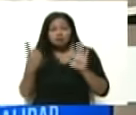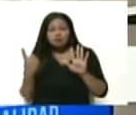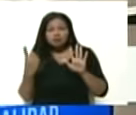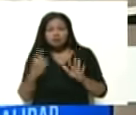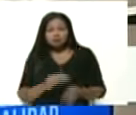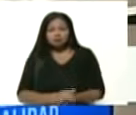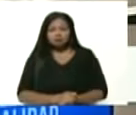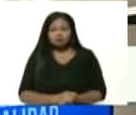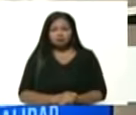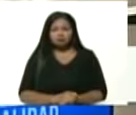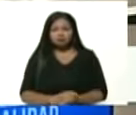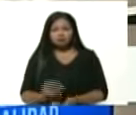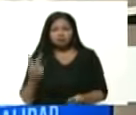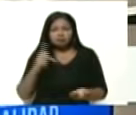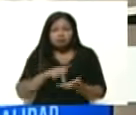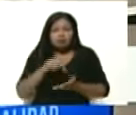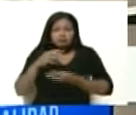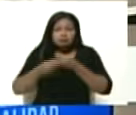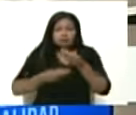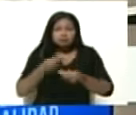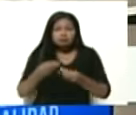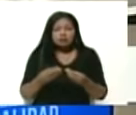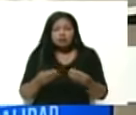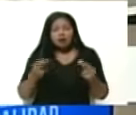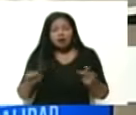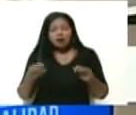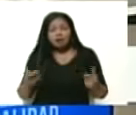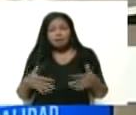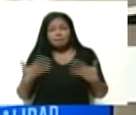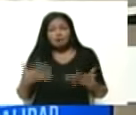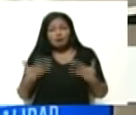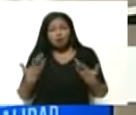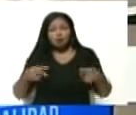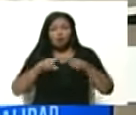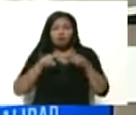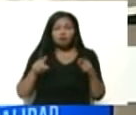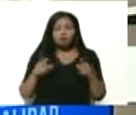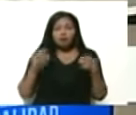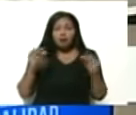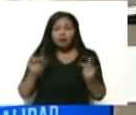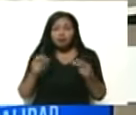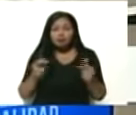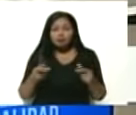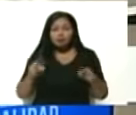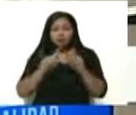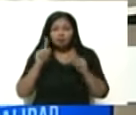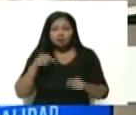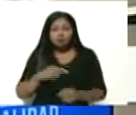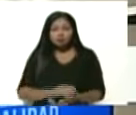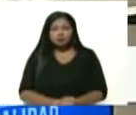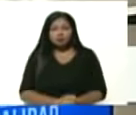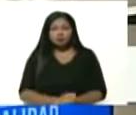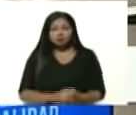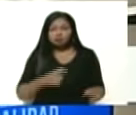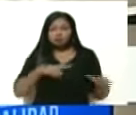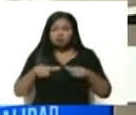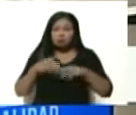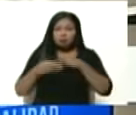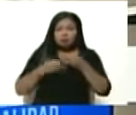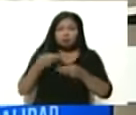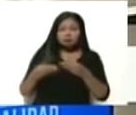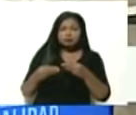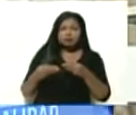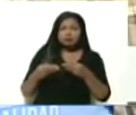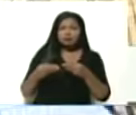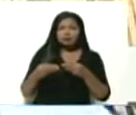que están, mire, animados, reanimados, reactivados. Y ahora lo que se trata es de conseguir